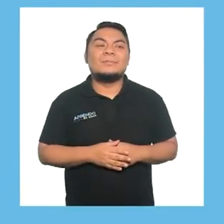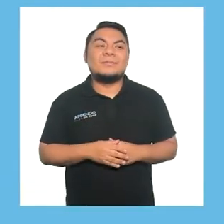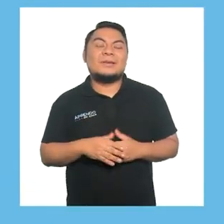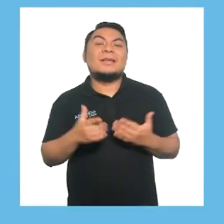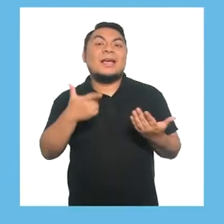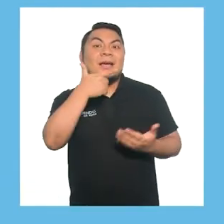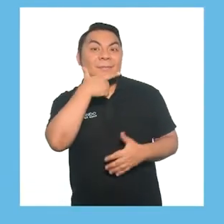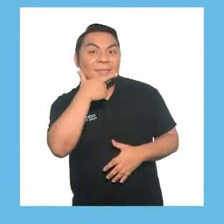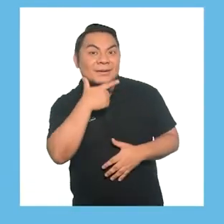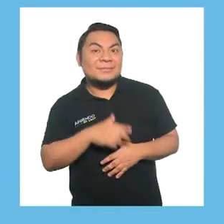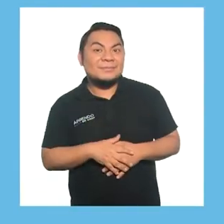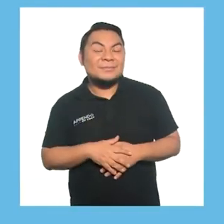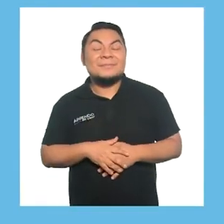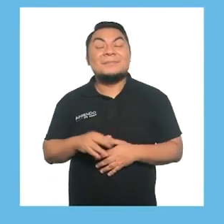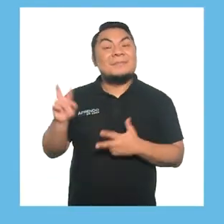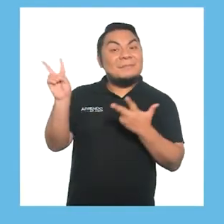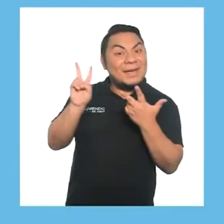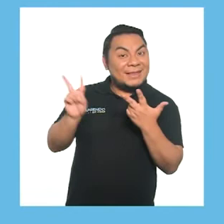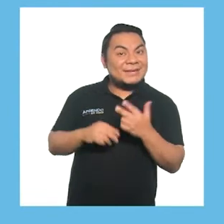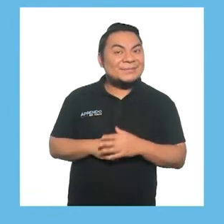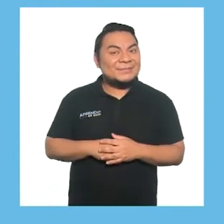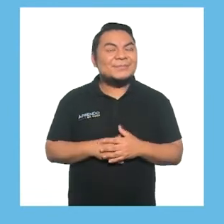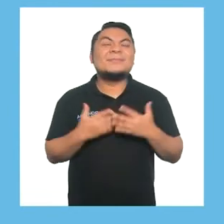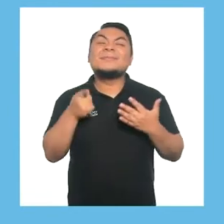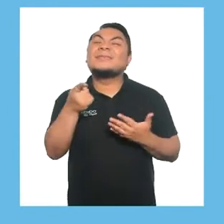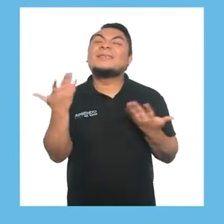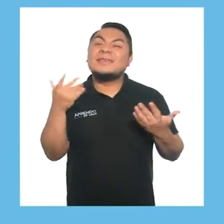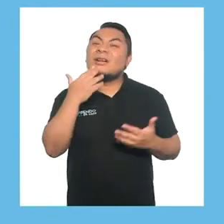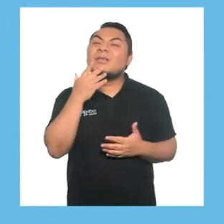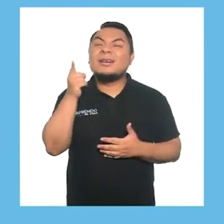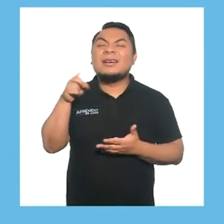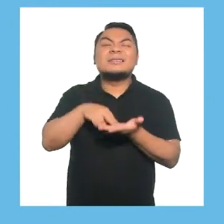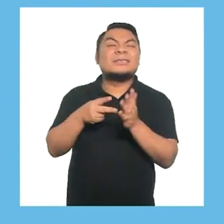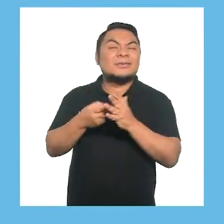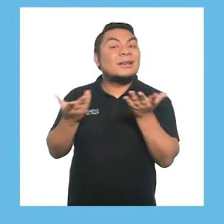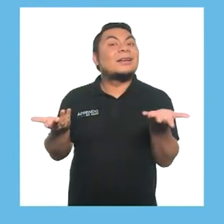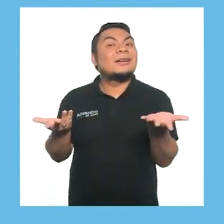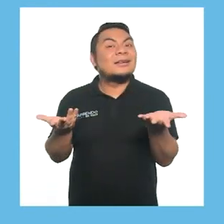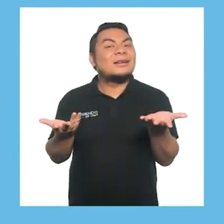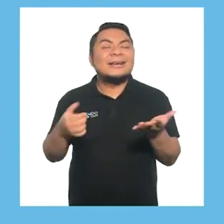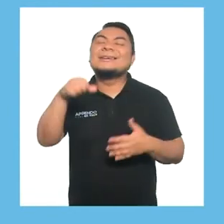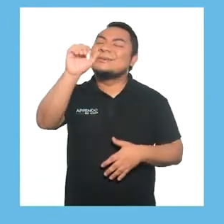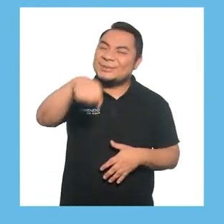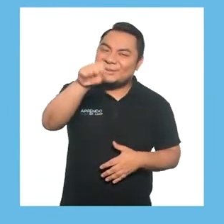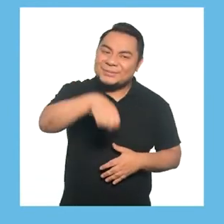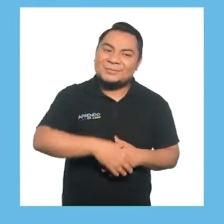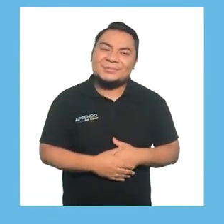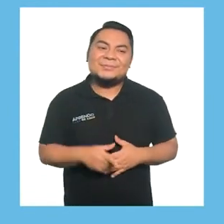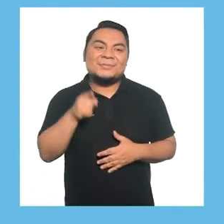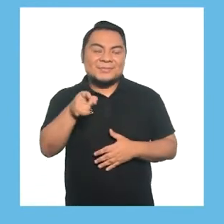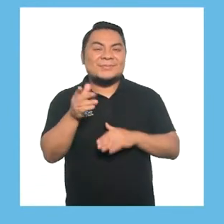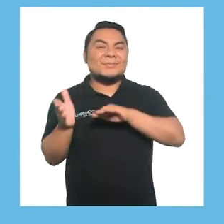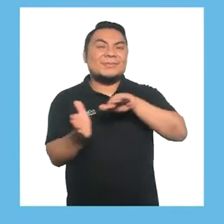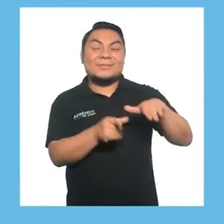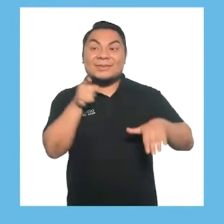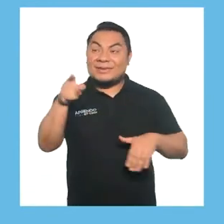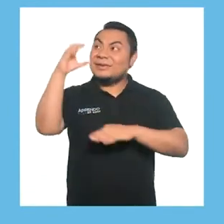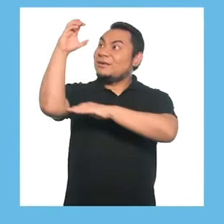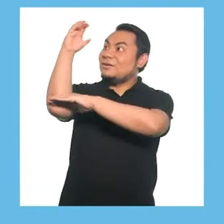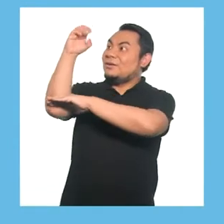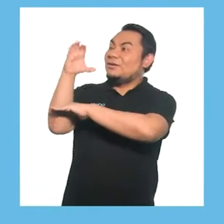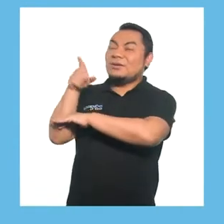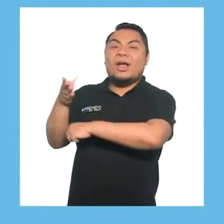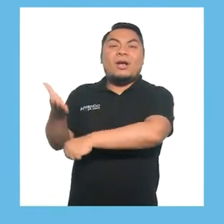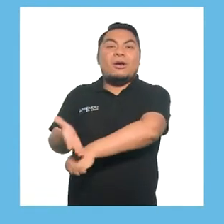ámbar, verde. ¿Nos dicen algo esos colores? Así es. Pasemos a